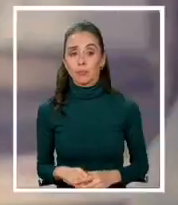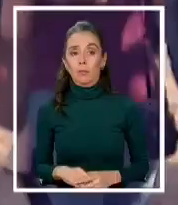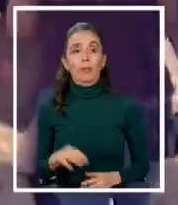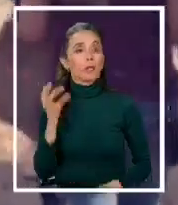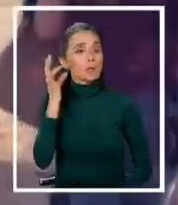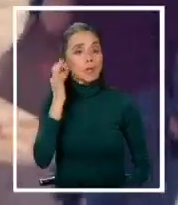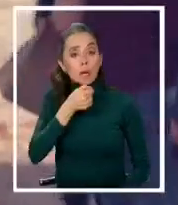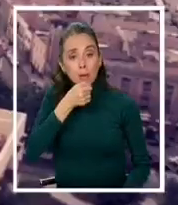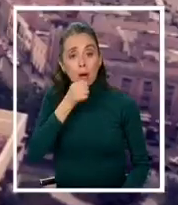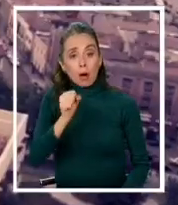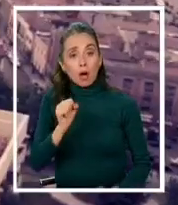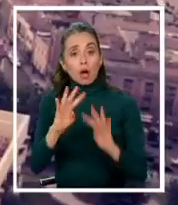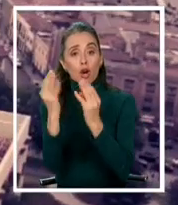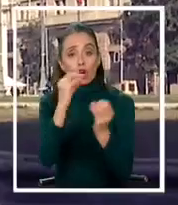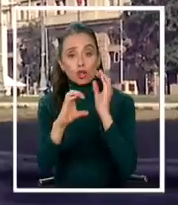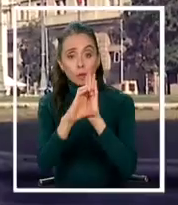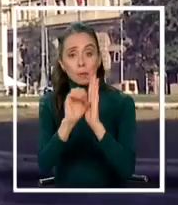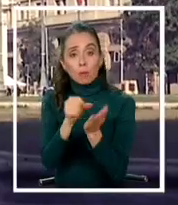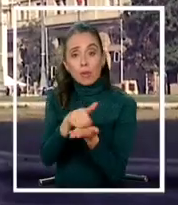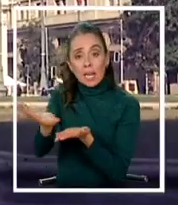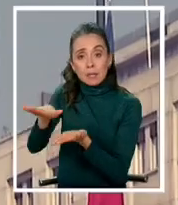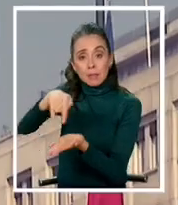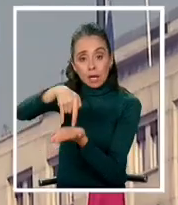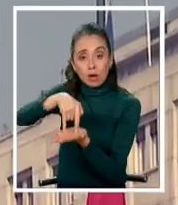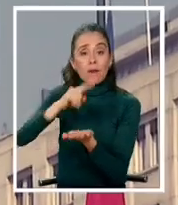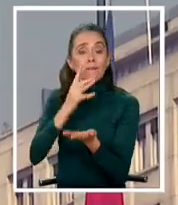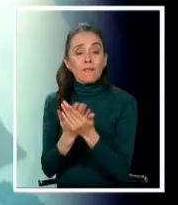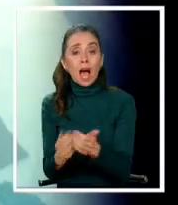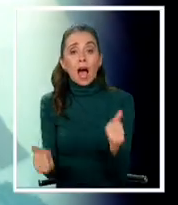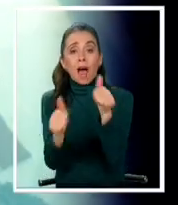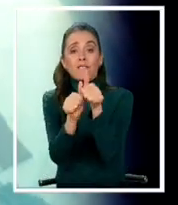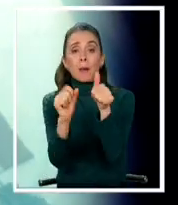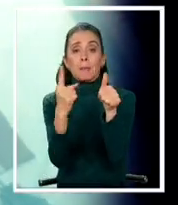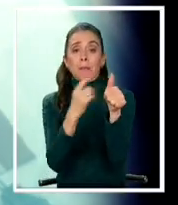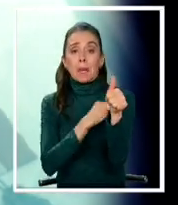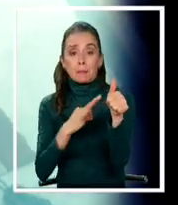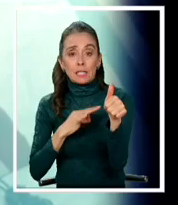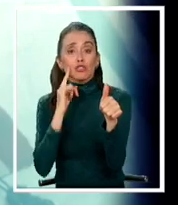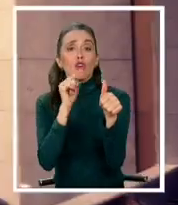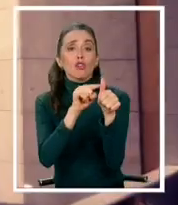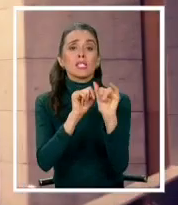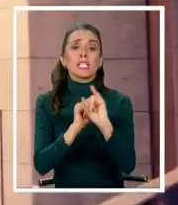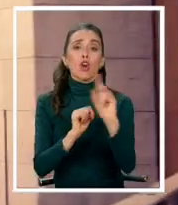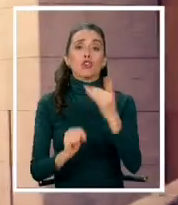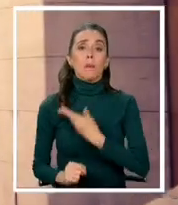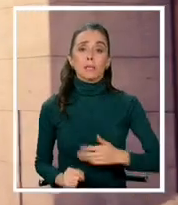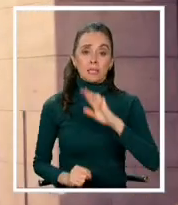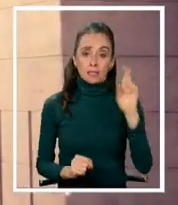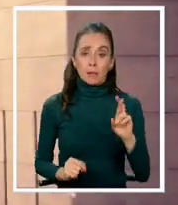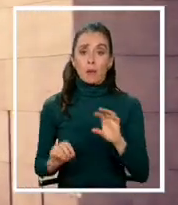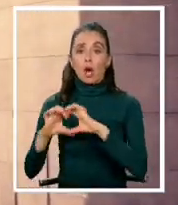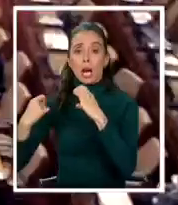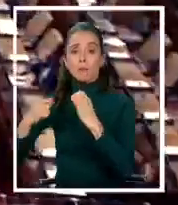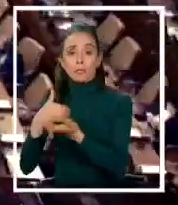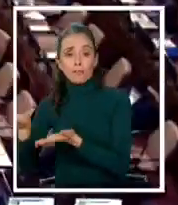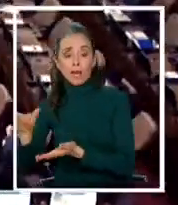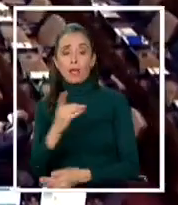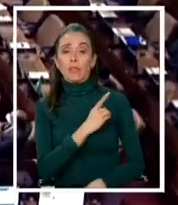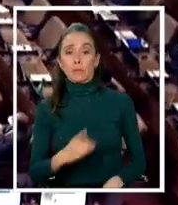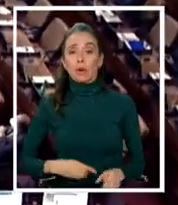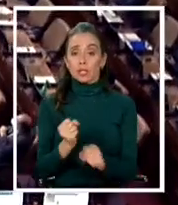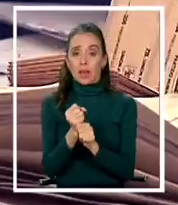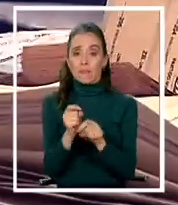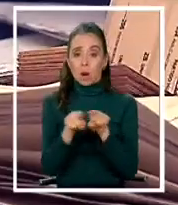¿La convención puede eliminar el congreso? ¿Habrá primer ministro? ¿Tendremos presidente de la república? ¿Seguirá el senado? ¿Los diputados